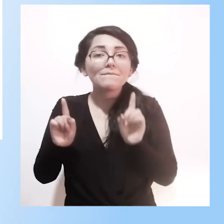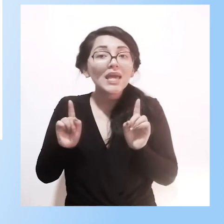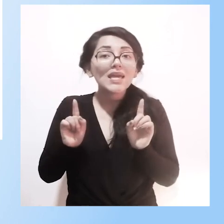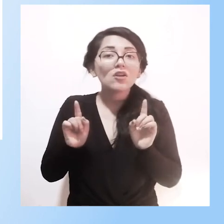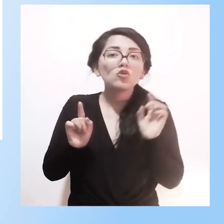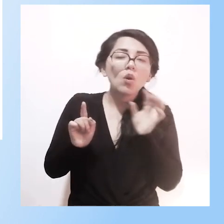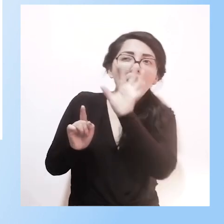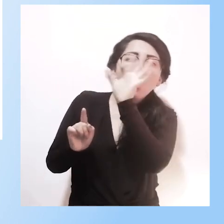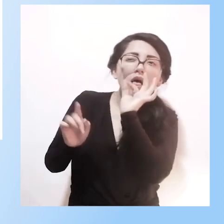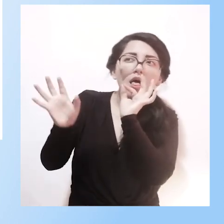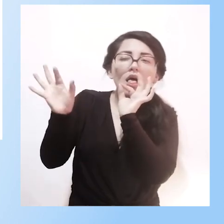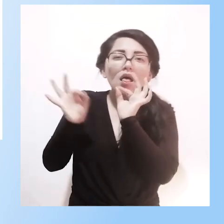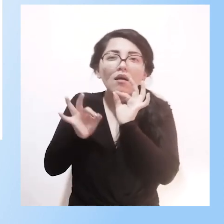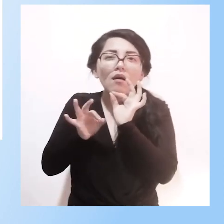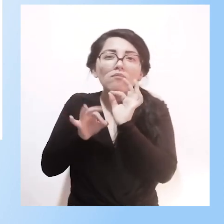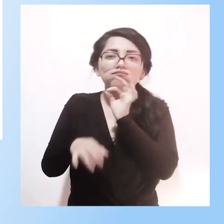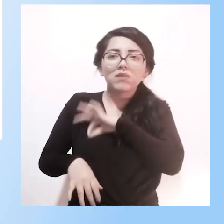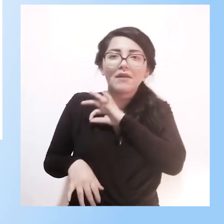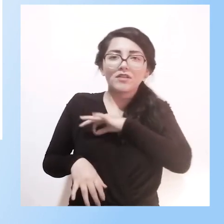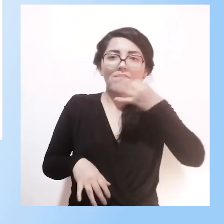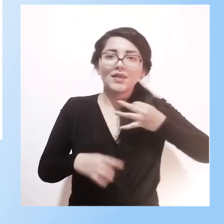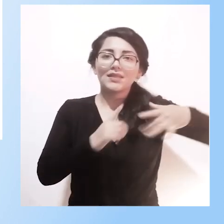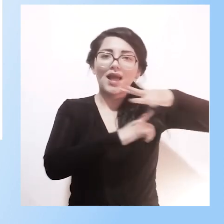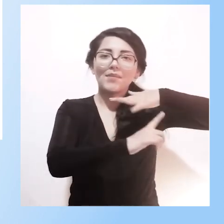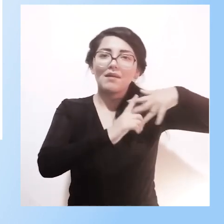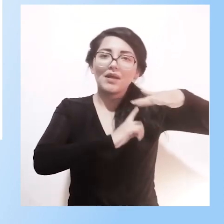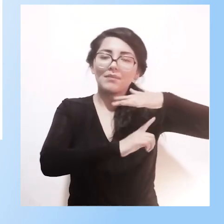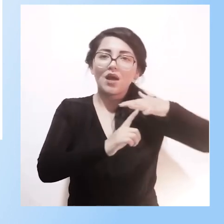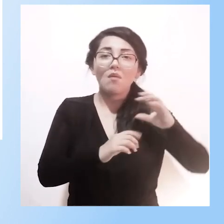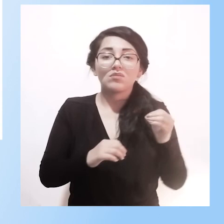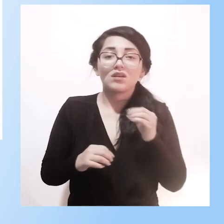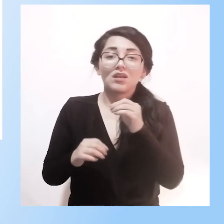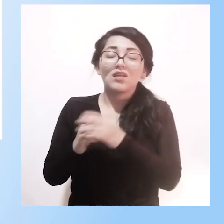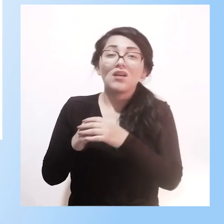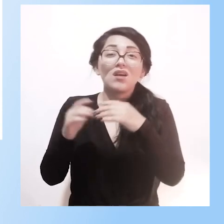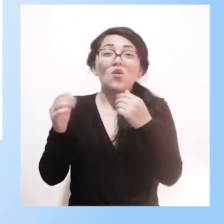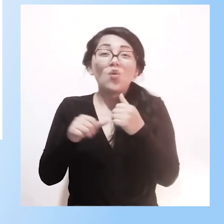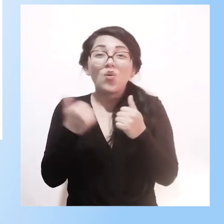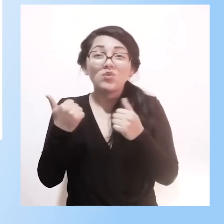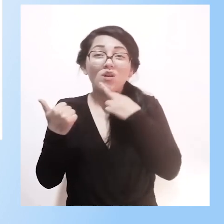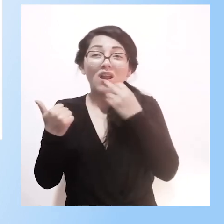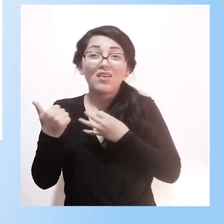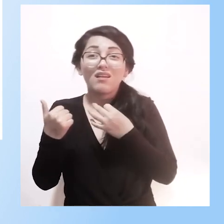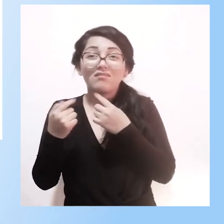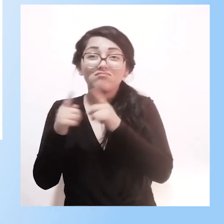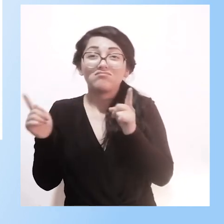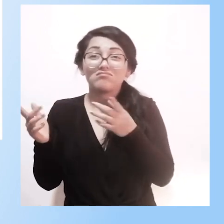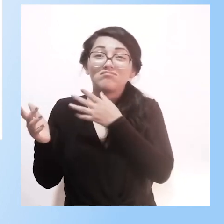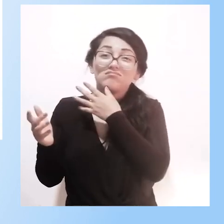realmente le cabe y deseche lo que contextualmente no es